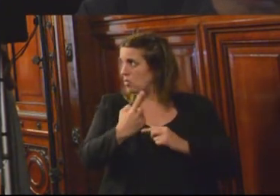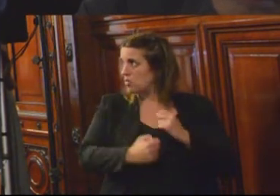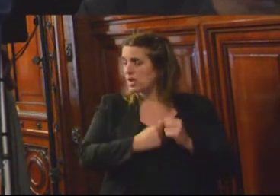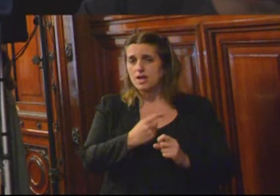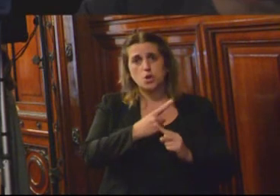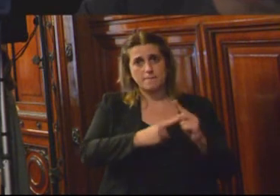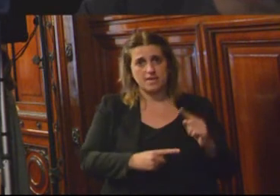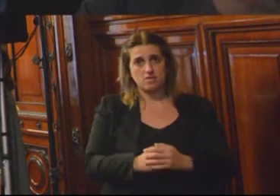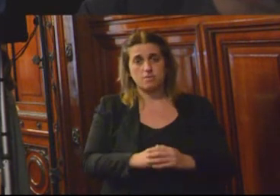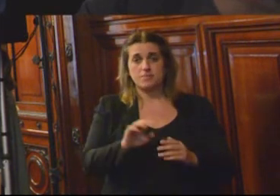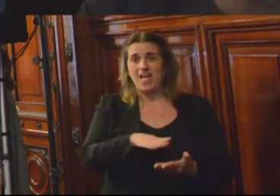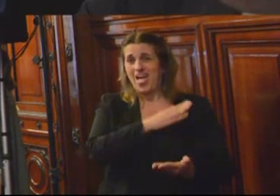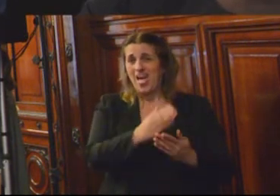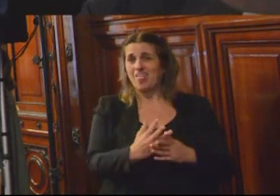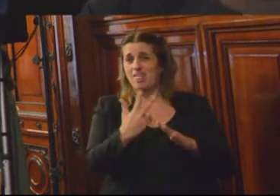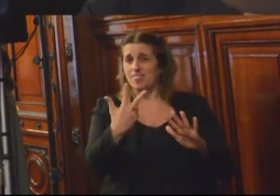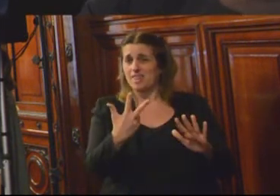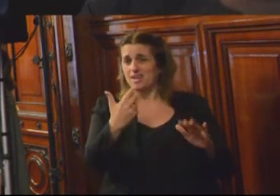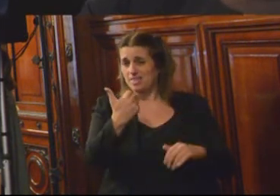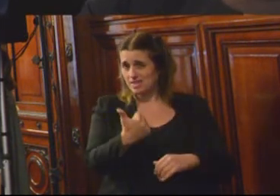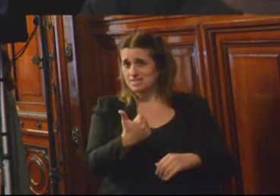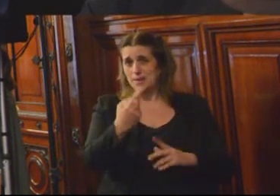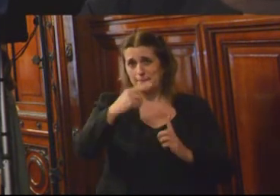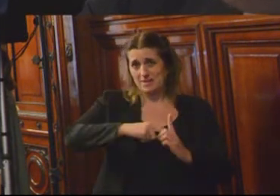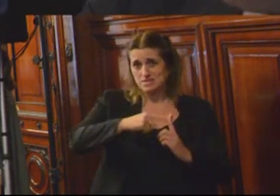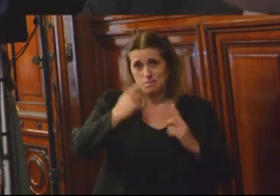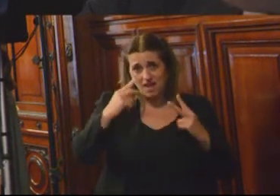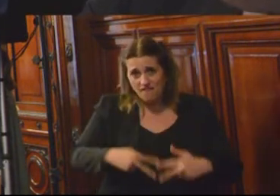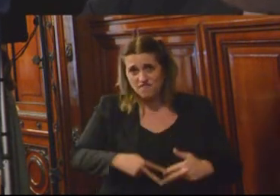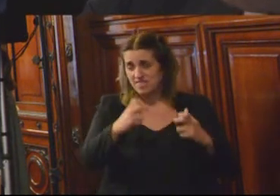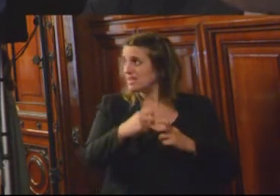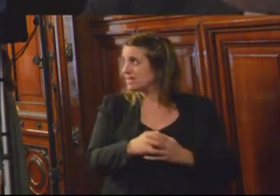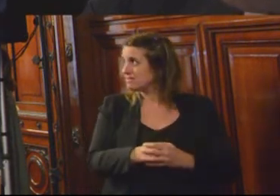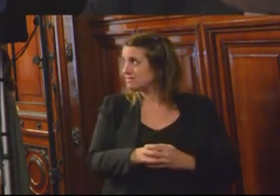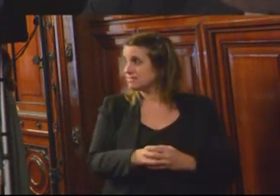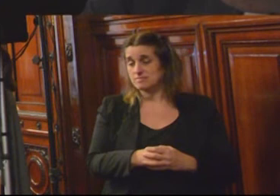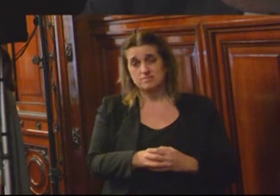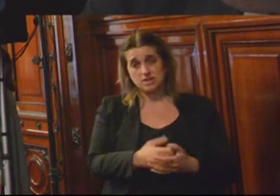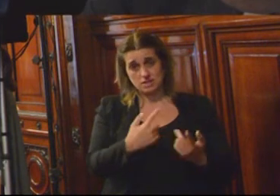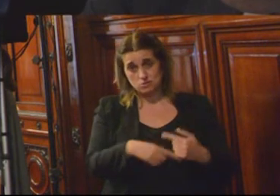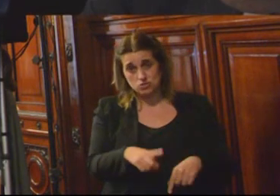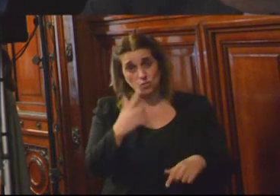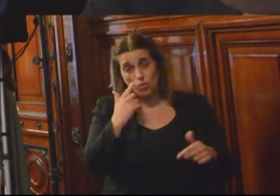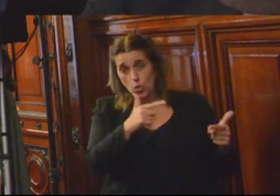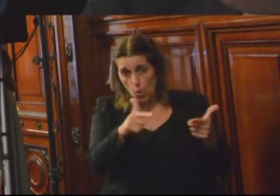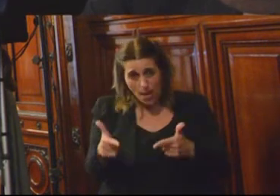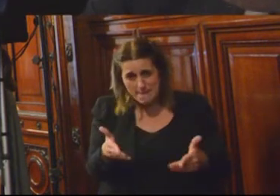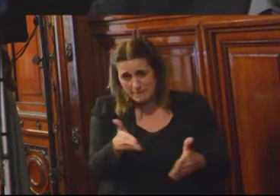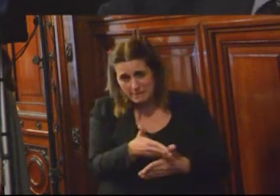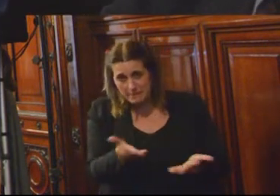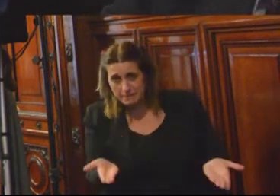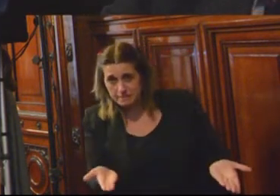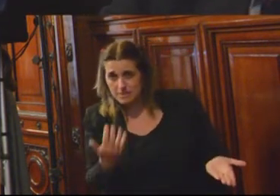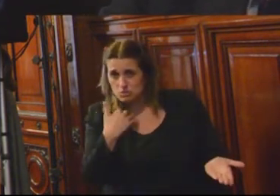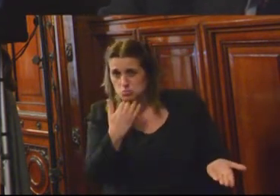meses, para investigar, para investigar, cuando no hay ni flagrancia